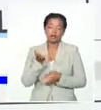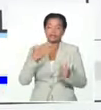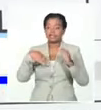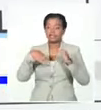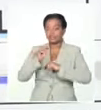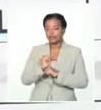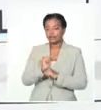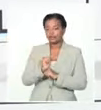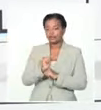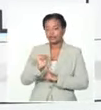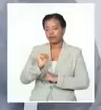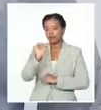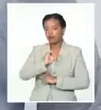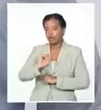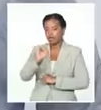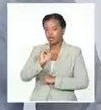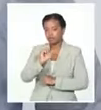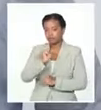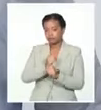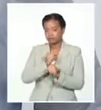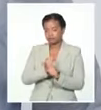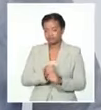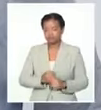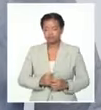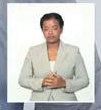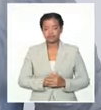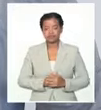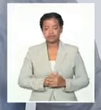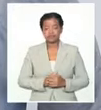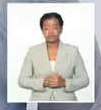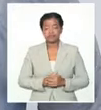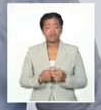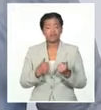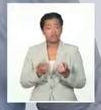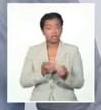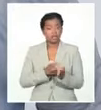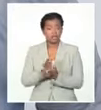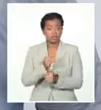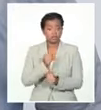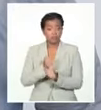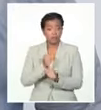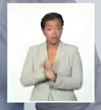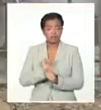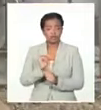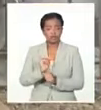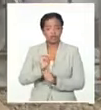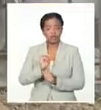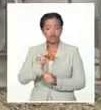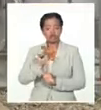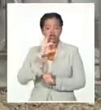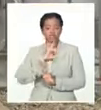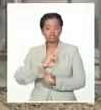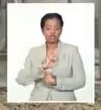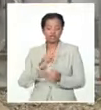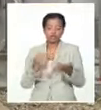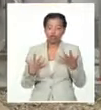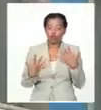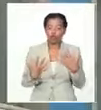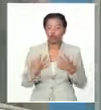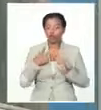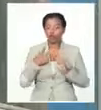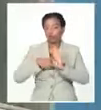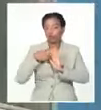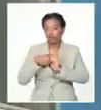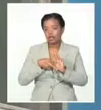y organismos. Tenemos que seguir trabajando para incrementar el confort y la calidad de los servicios en los trenes, en las estaciones,